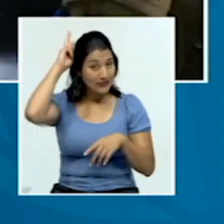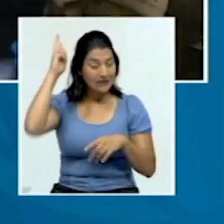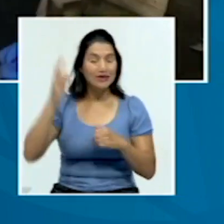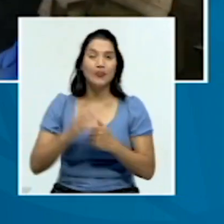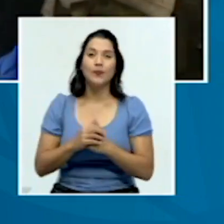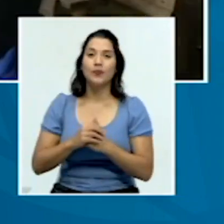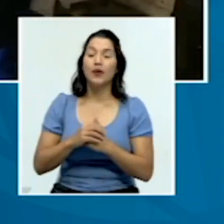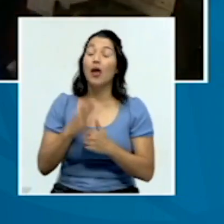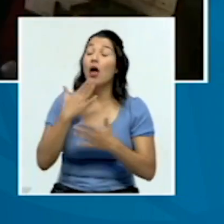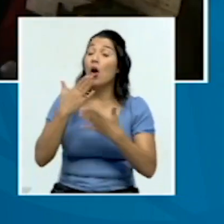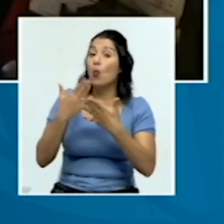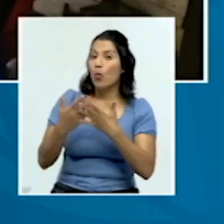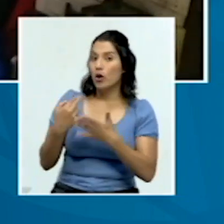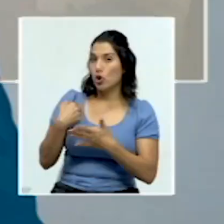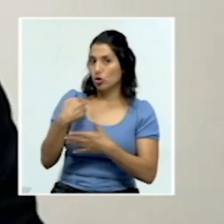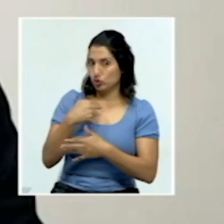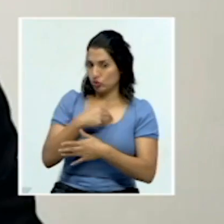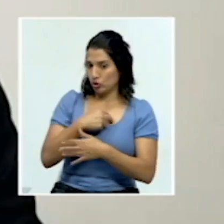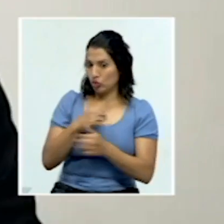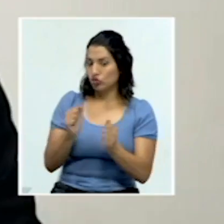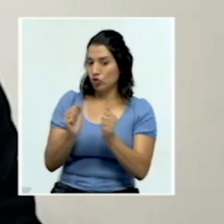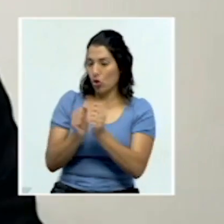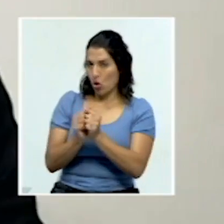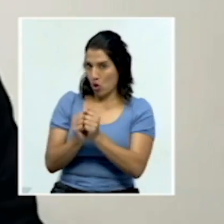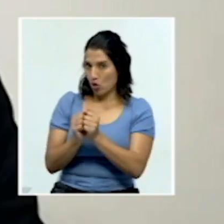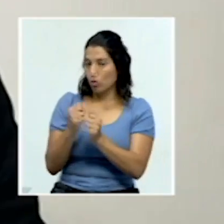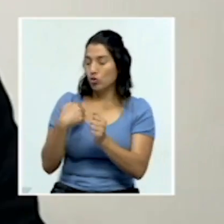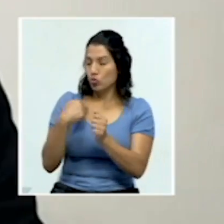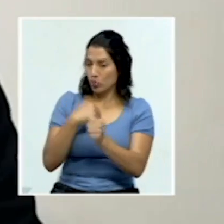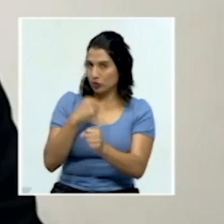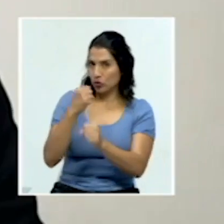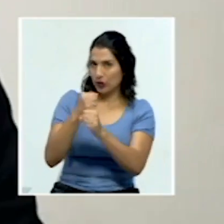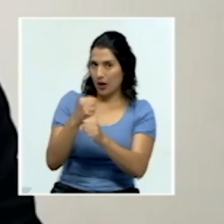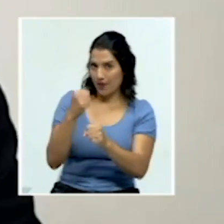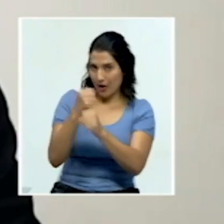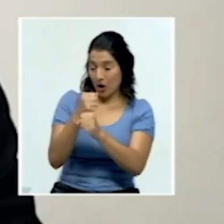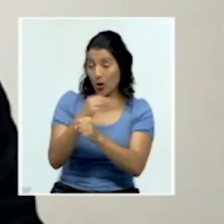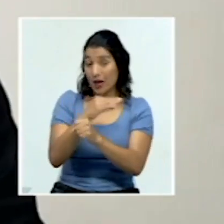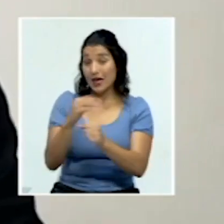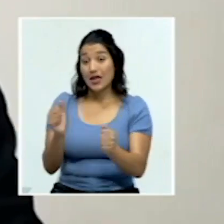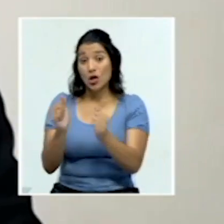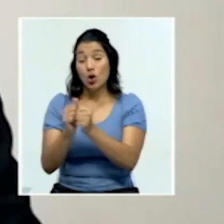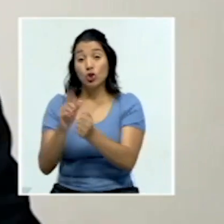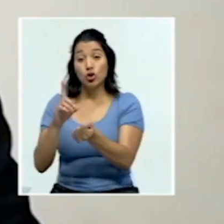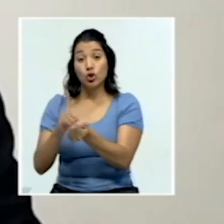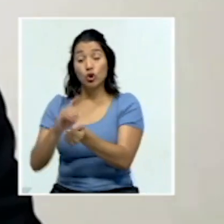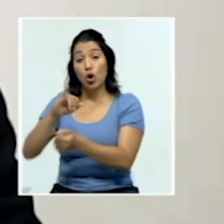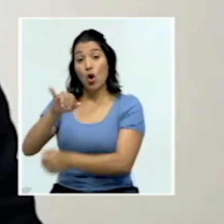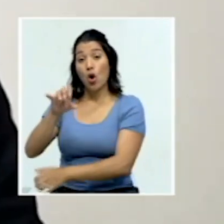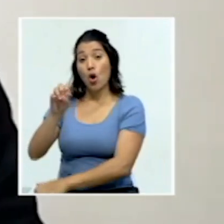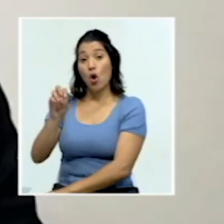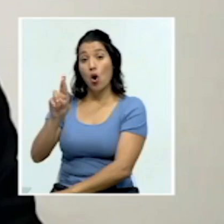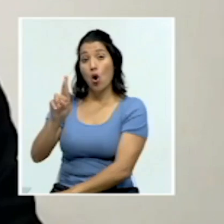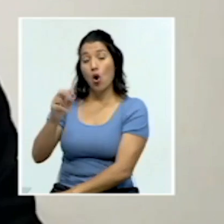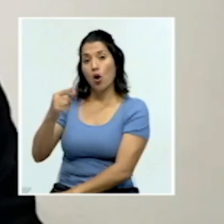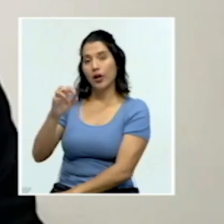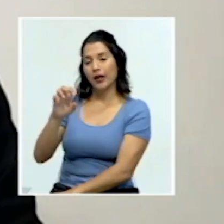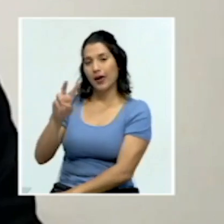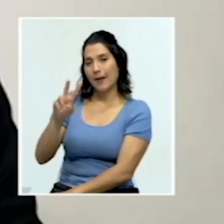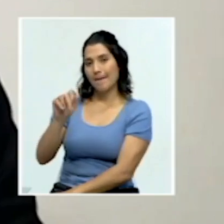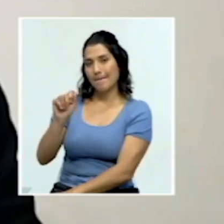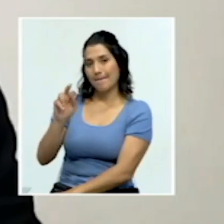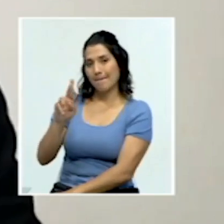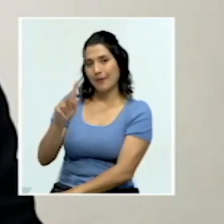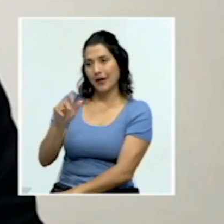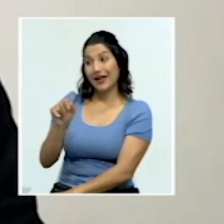Bueno, nosotros con el trabajo que hemos hecho en conjunto con el doctor Jorge Vargas Carmiol, quien es microbiólogo y,